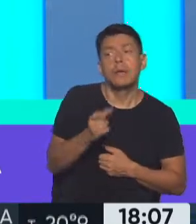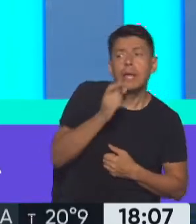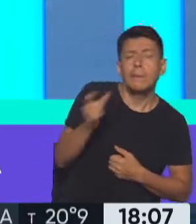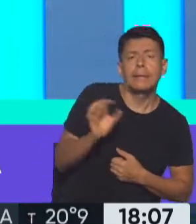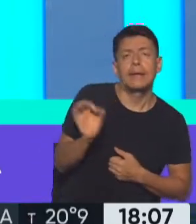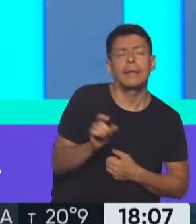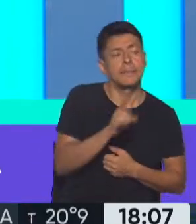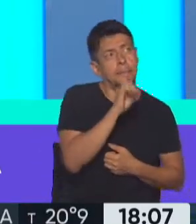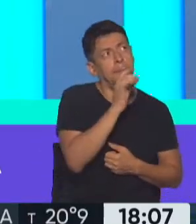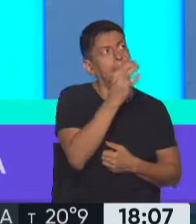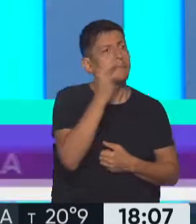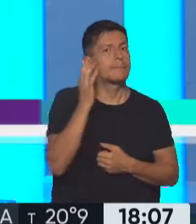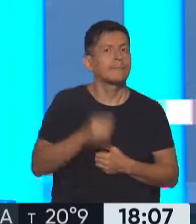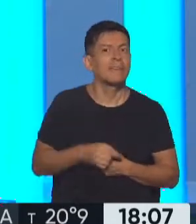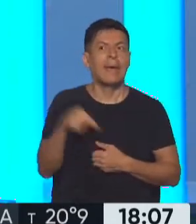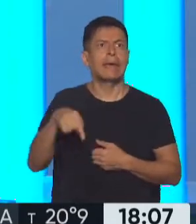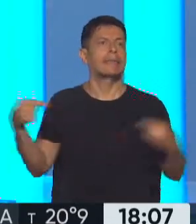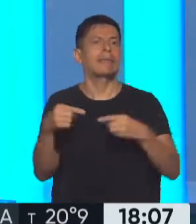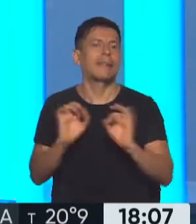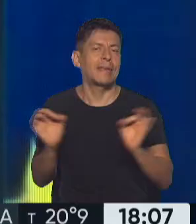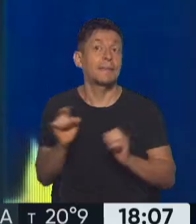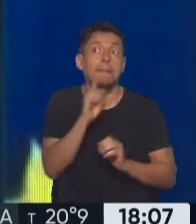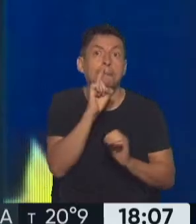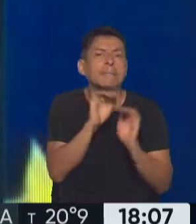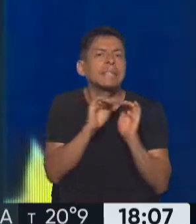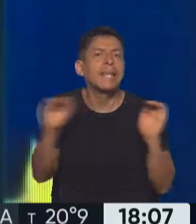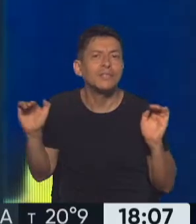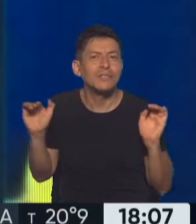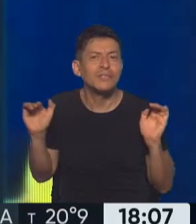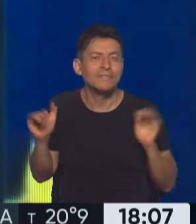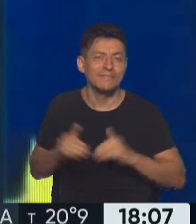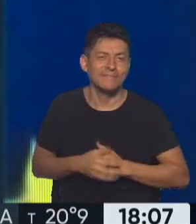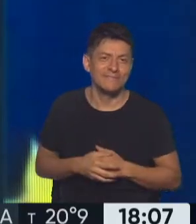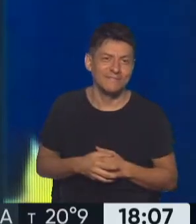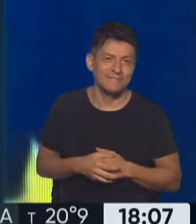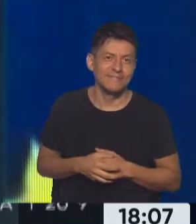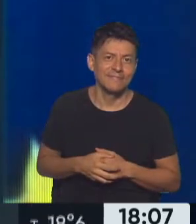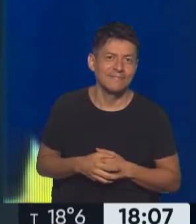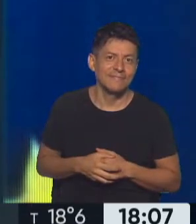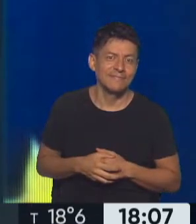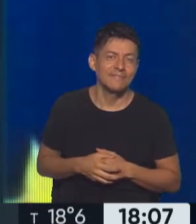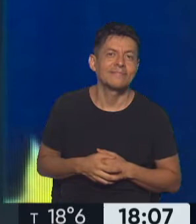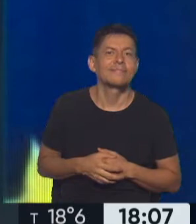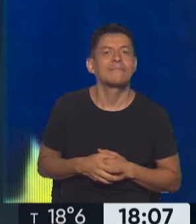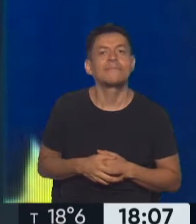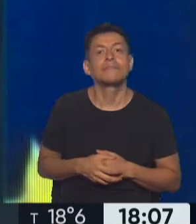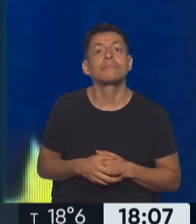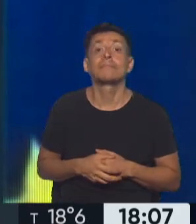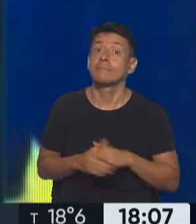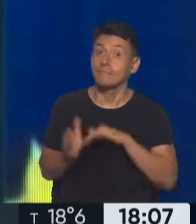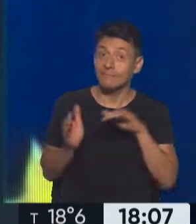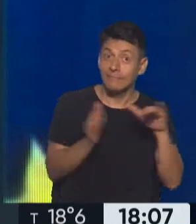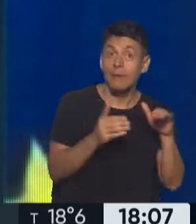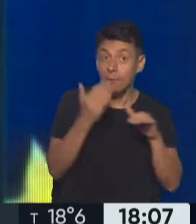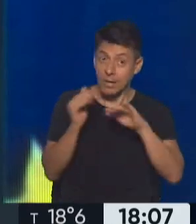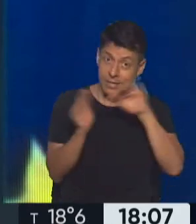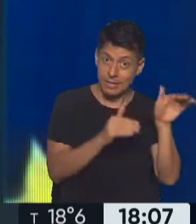y lo dejó ahí. Ahí no hubo fracas de gasa. Silencio estampa. Silencio estampa. El gran Coco Basile, amigo también de Juan Román Riquelme. Nos vamos de Boca